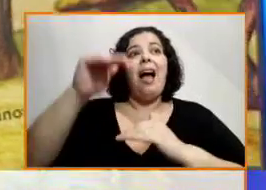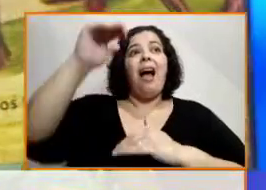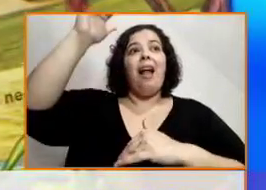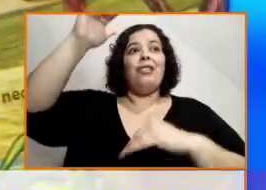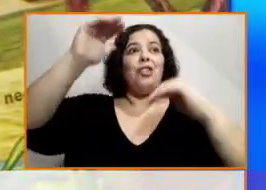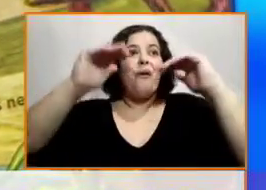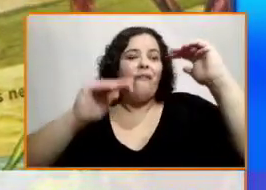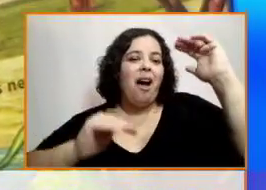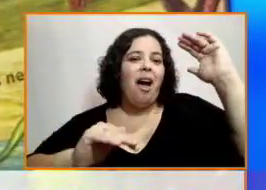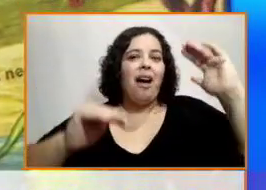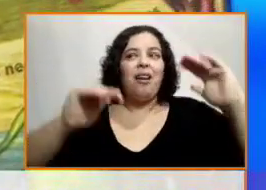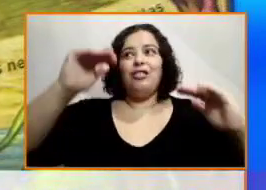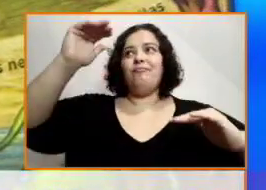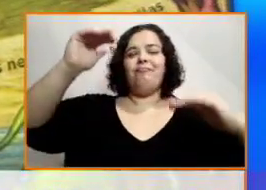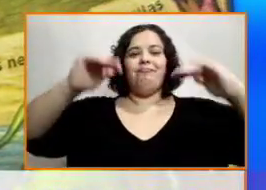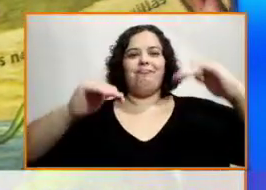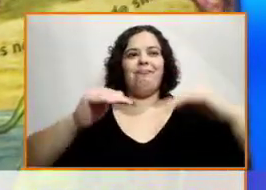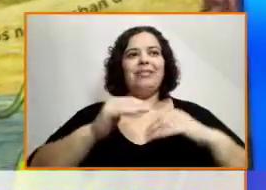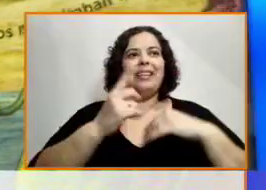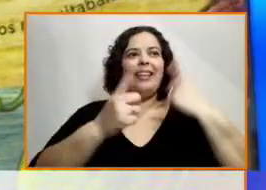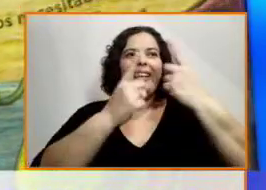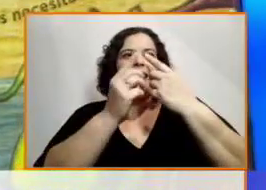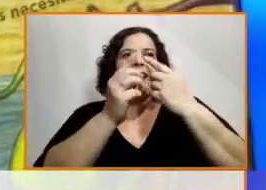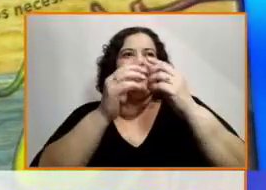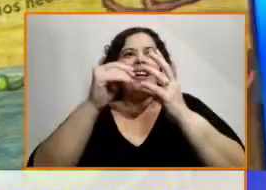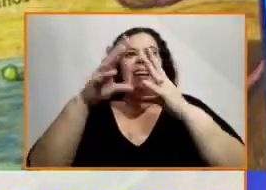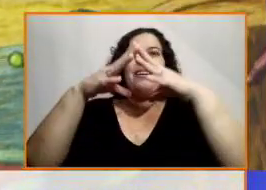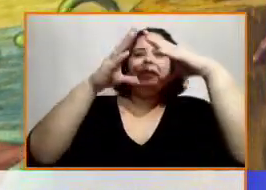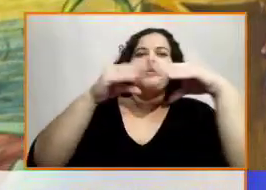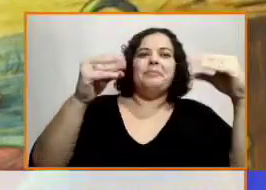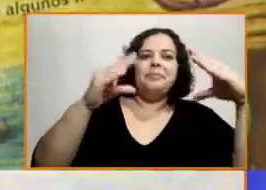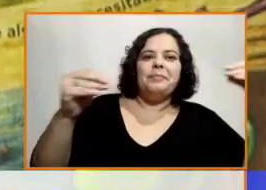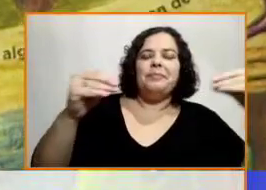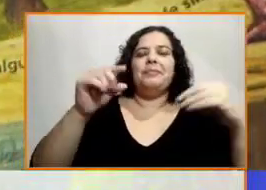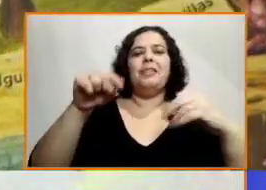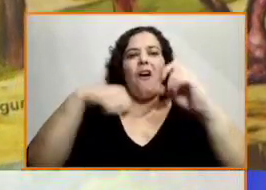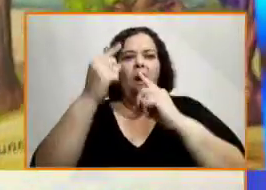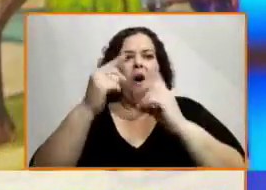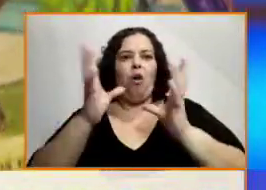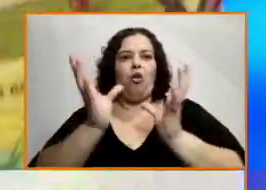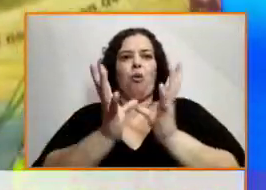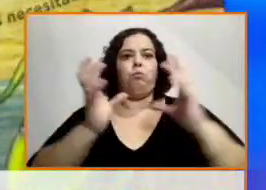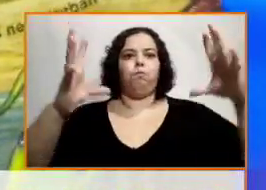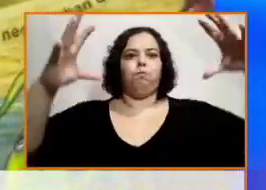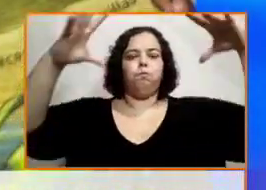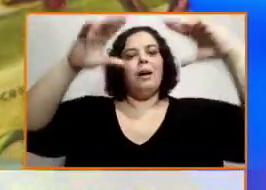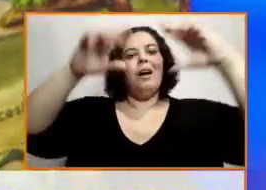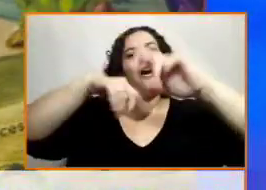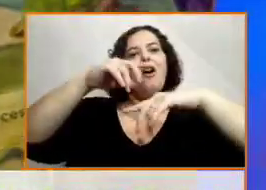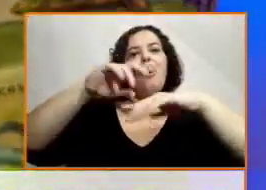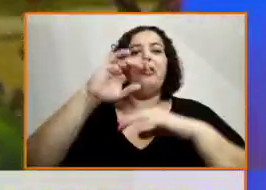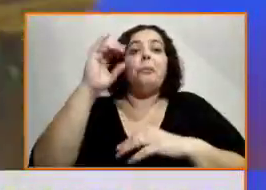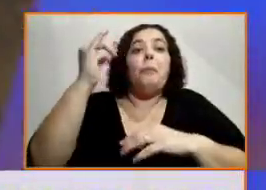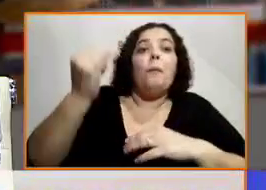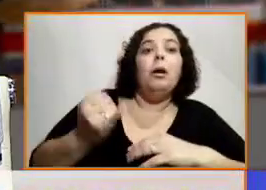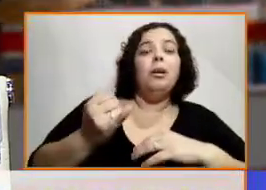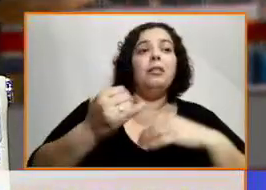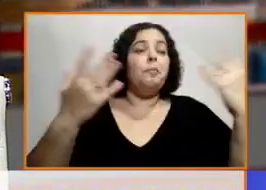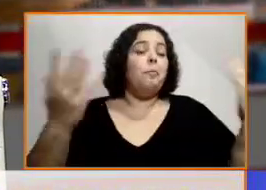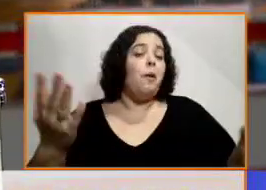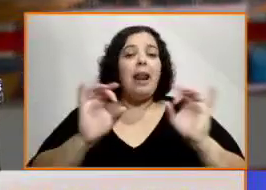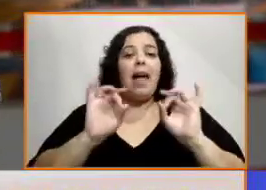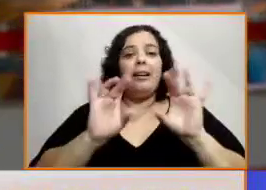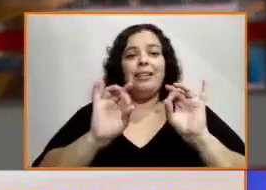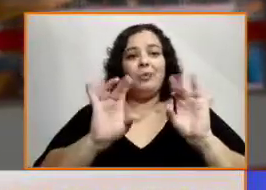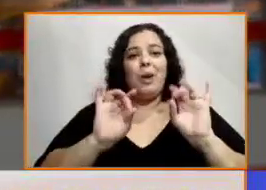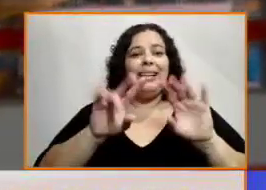amplio la ilustración, pero bueno, en la diagramación quedó de esta manera. Claro, porque para decir que en toda la naturaleza existe la diversidad, ¿no? Sí. Y nosotros somos